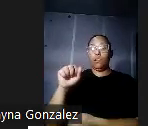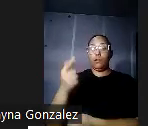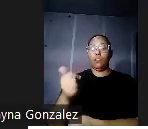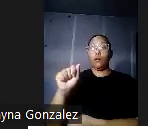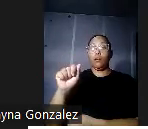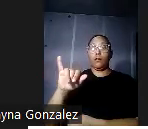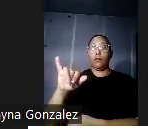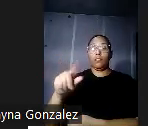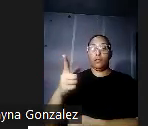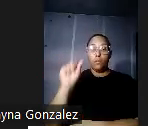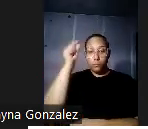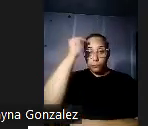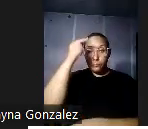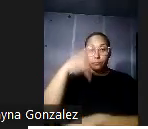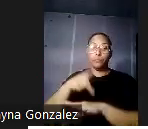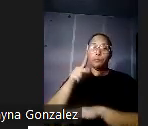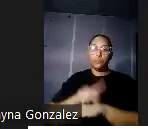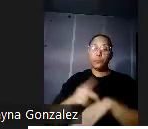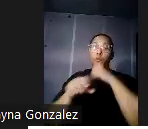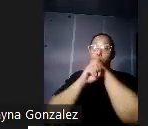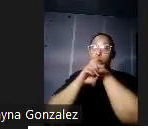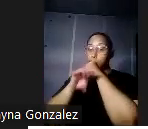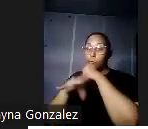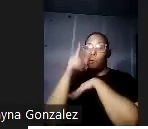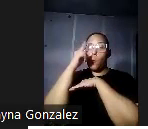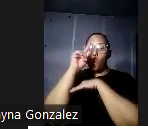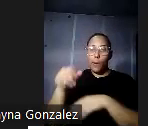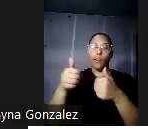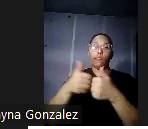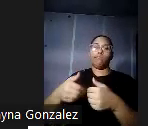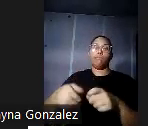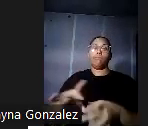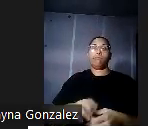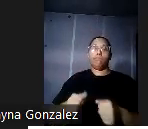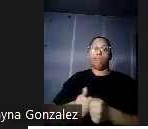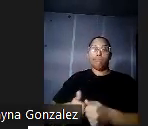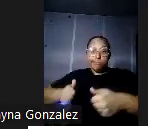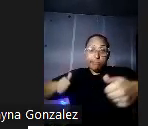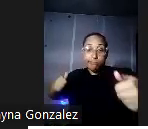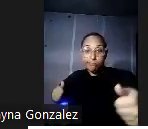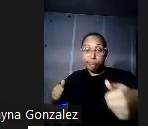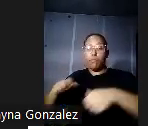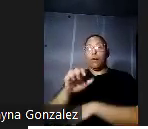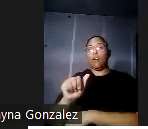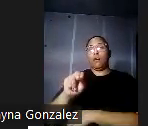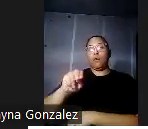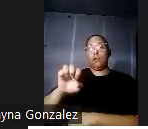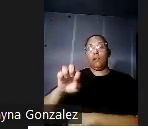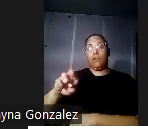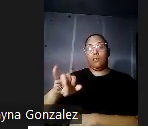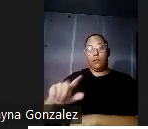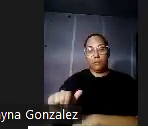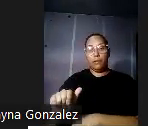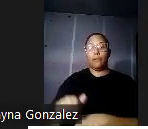Rico impulsó una campaña para extender la campaña contra la anemia que hizo que tres decenas de médicos de